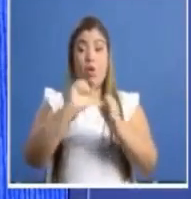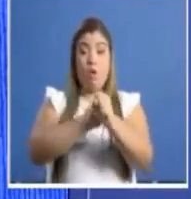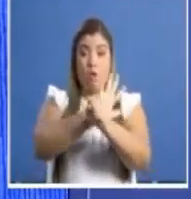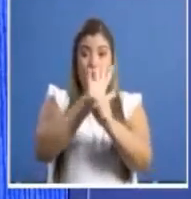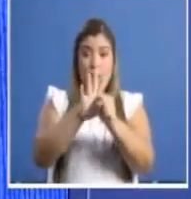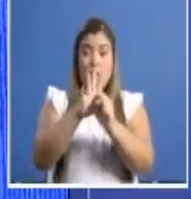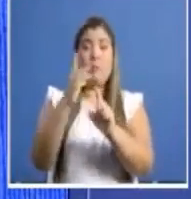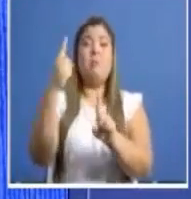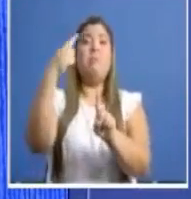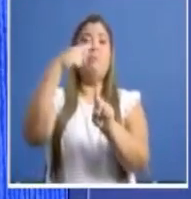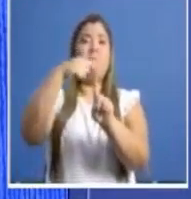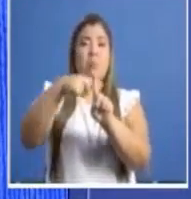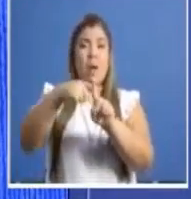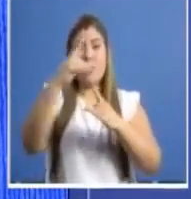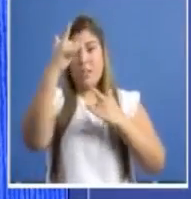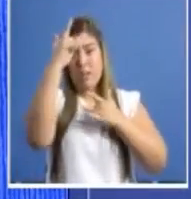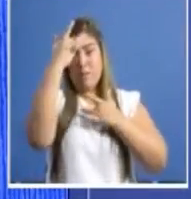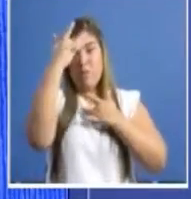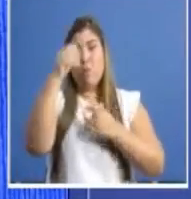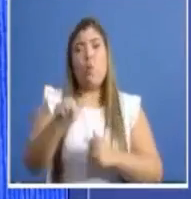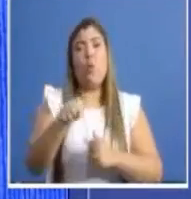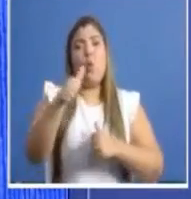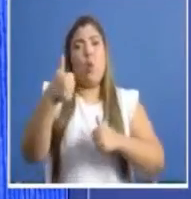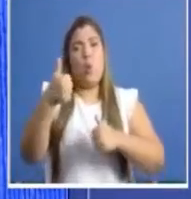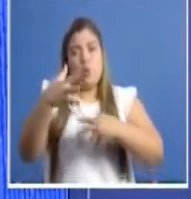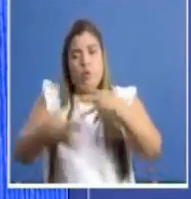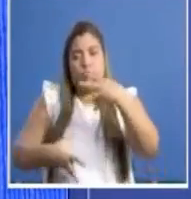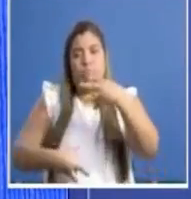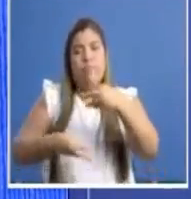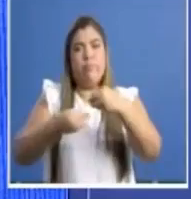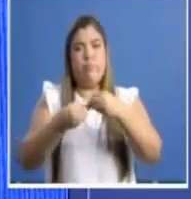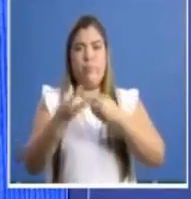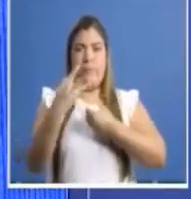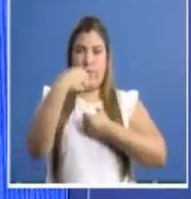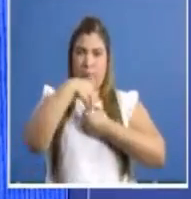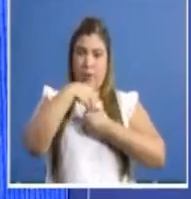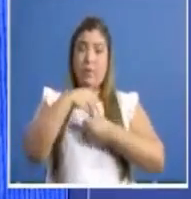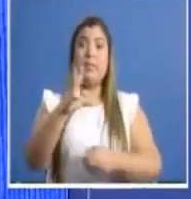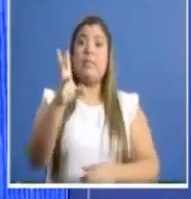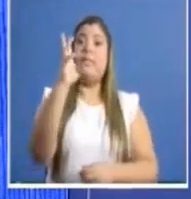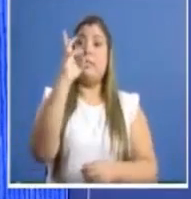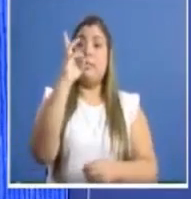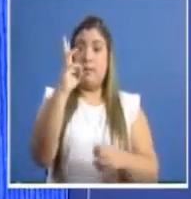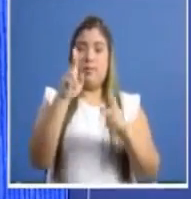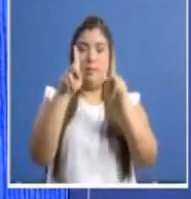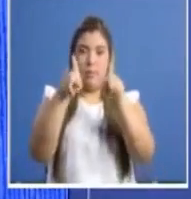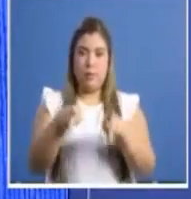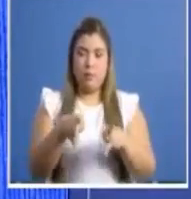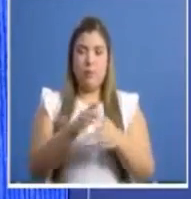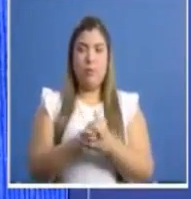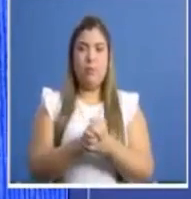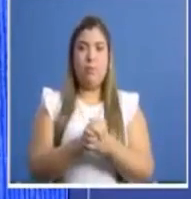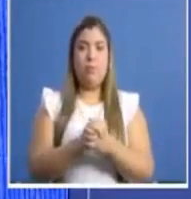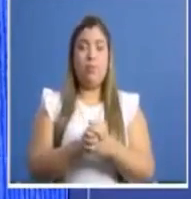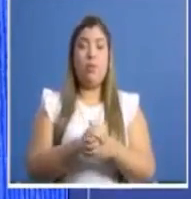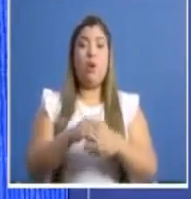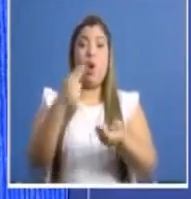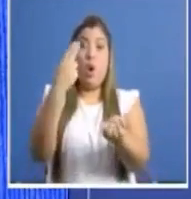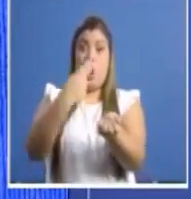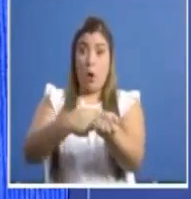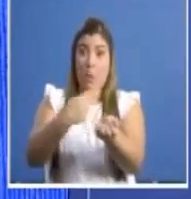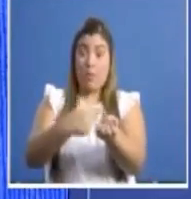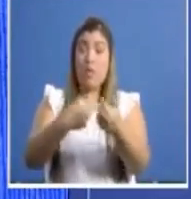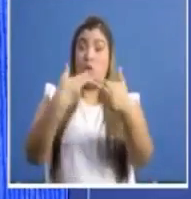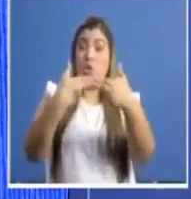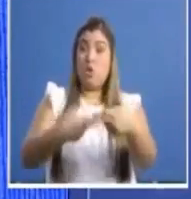enfermedades que los hacían tener un factor de riesgo, 6 de ellos. En el Nicolás Solano